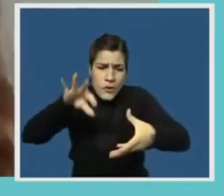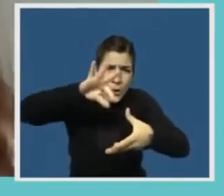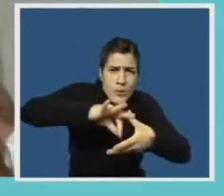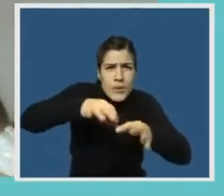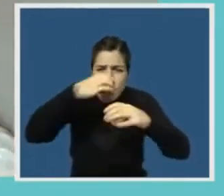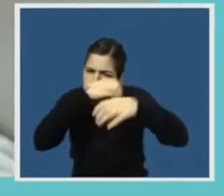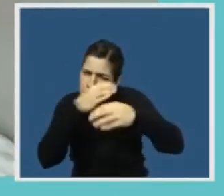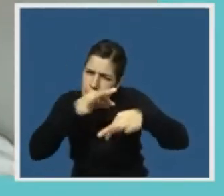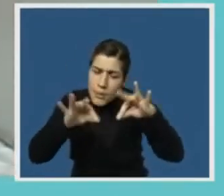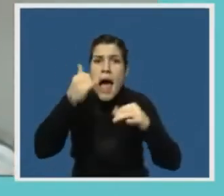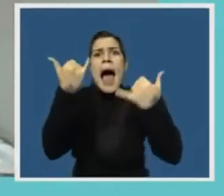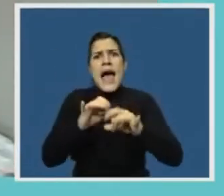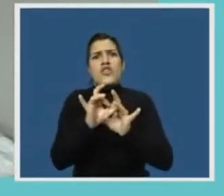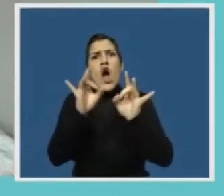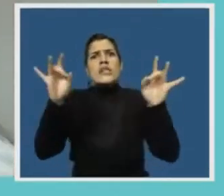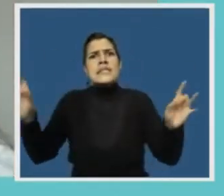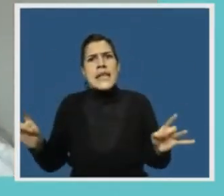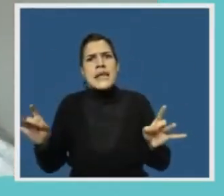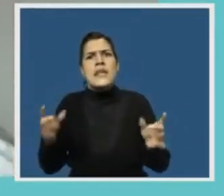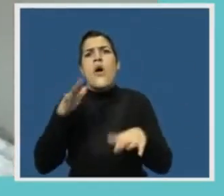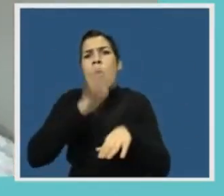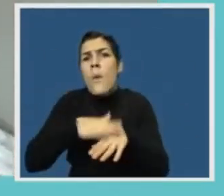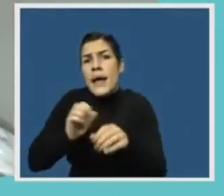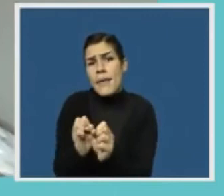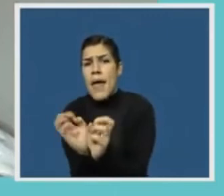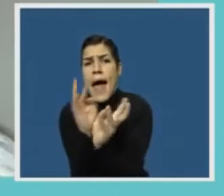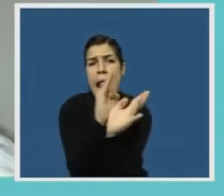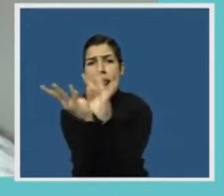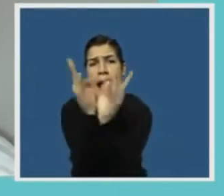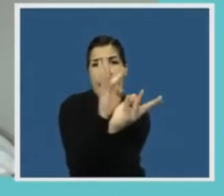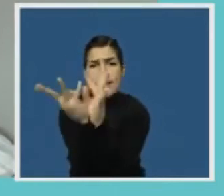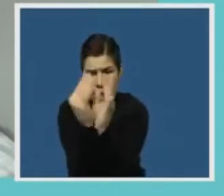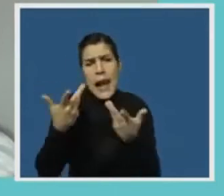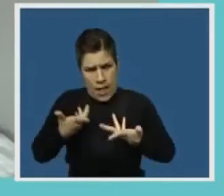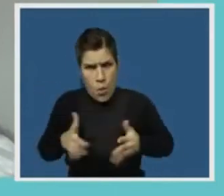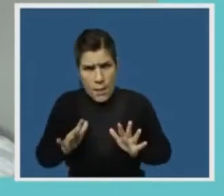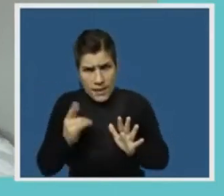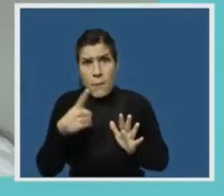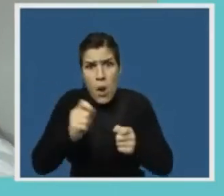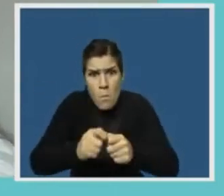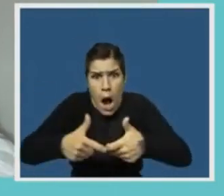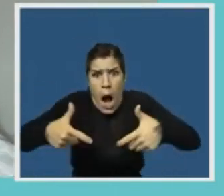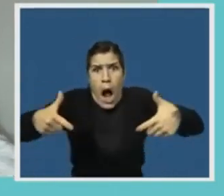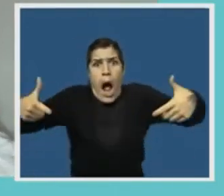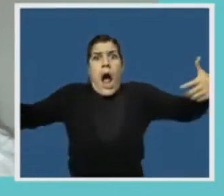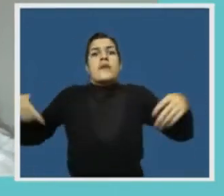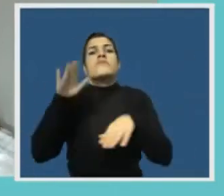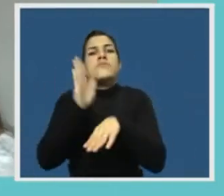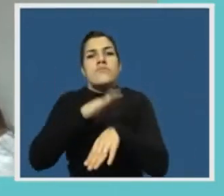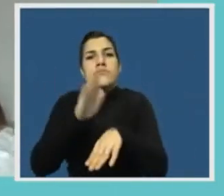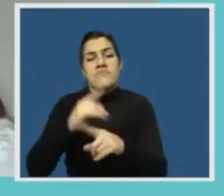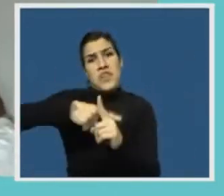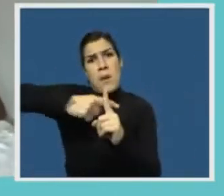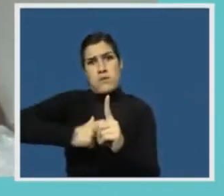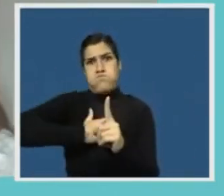biotoxinas son producidas por algunas especies de algas de forma natural. Sin embargo, su crecimiento se ve favorecido por el aumento de la